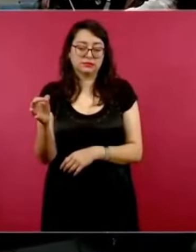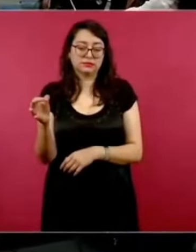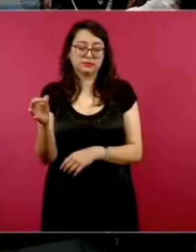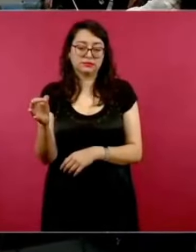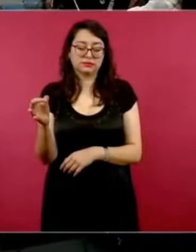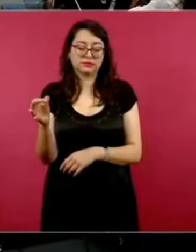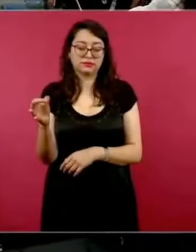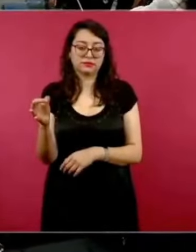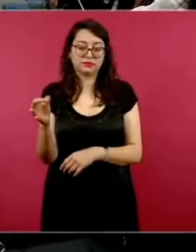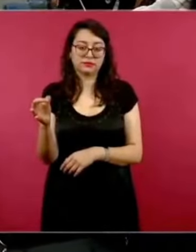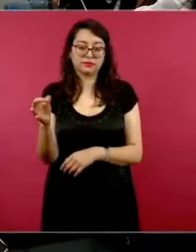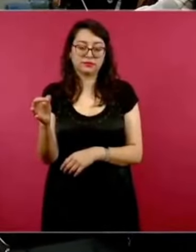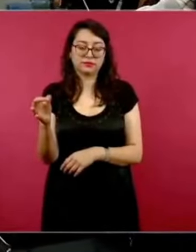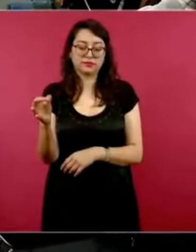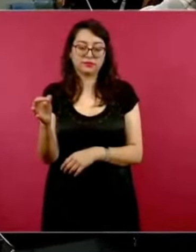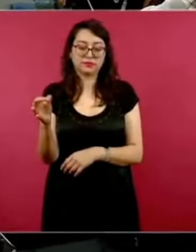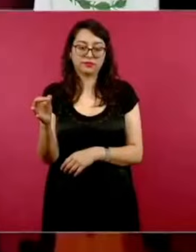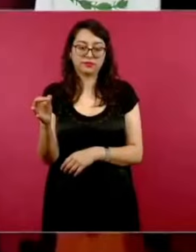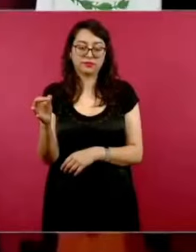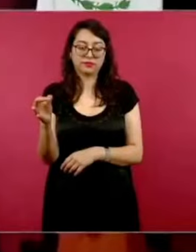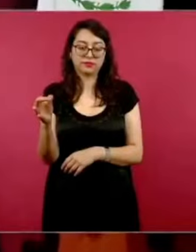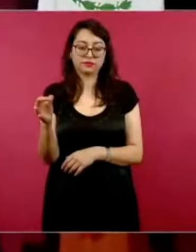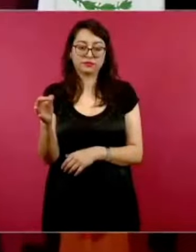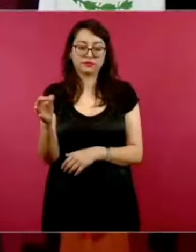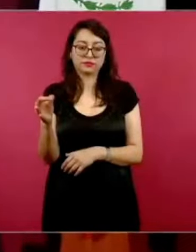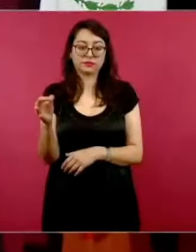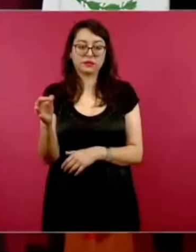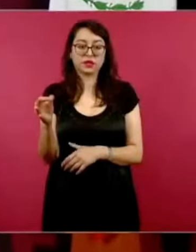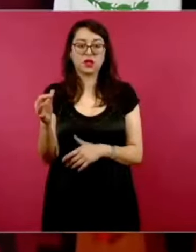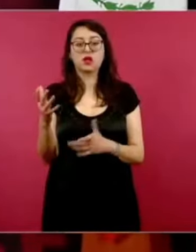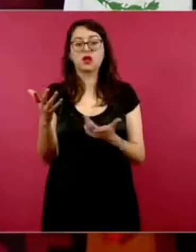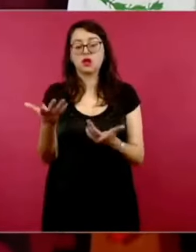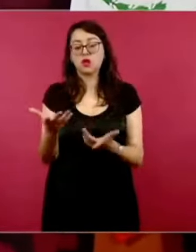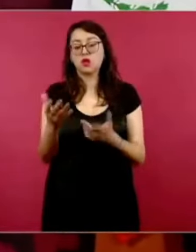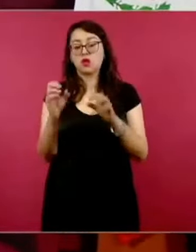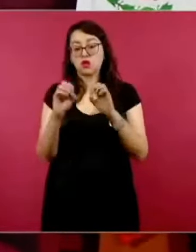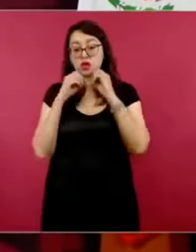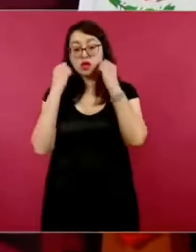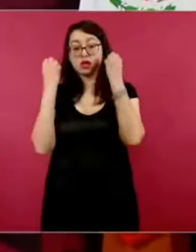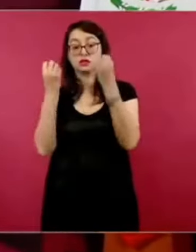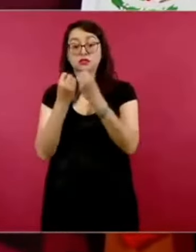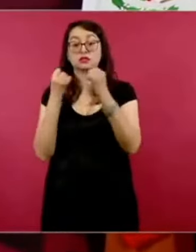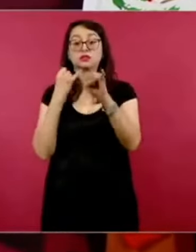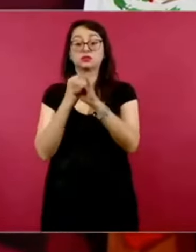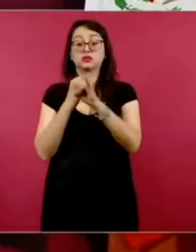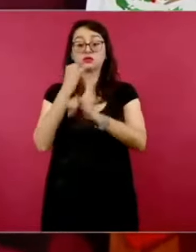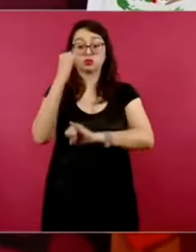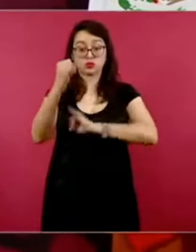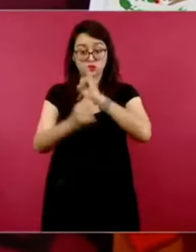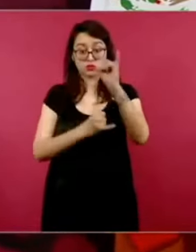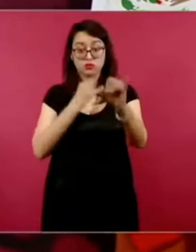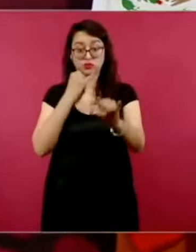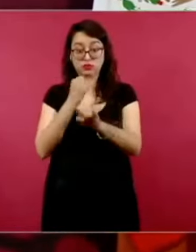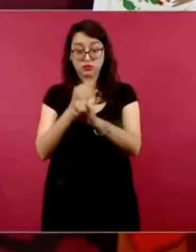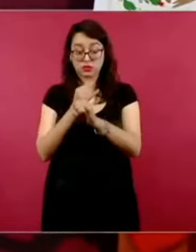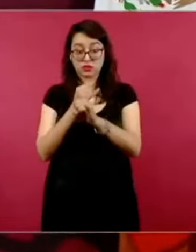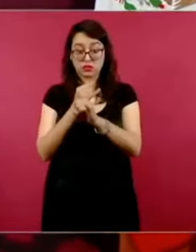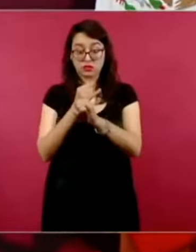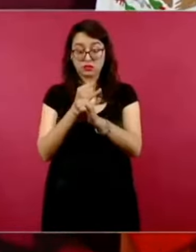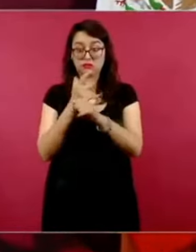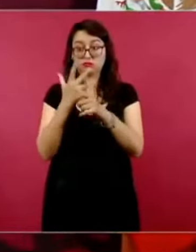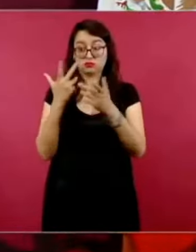a organismos internacionales de que debe de respetarse el derecho de asilo